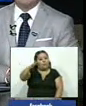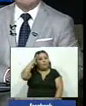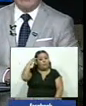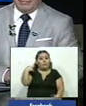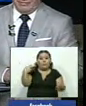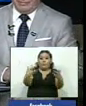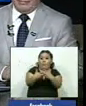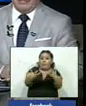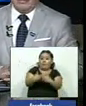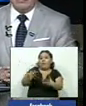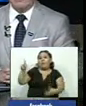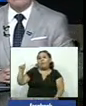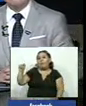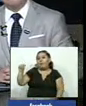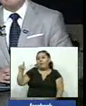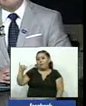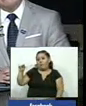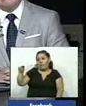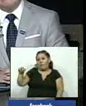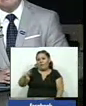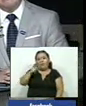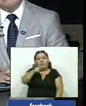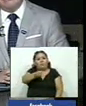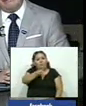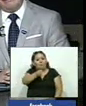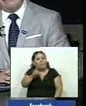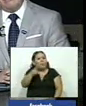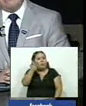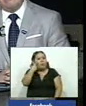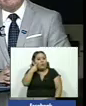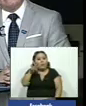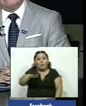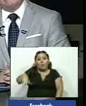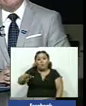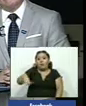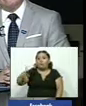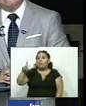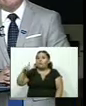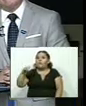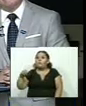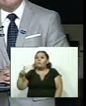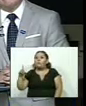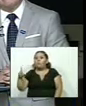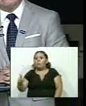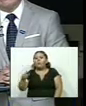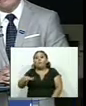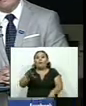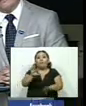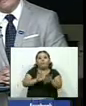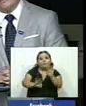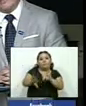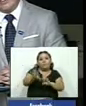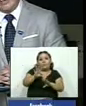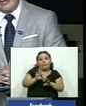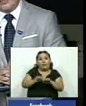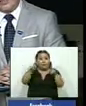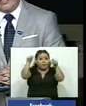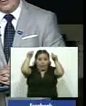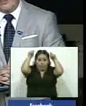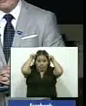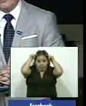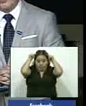compañera Tatiana Funes ella nos tiene importante información desde Santa Tecla y es sobre la elección de la reina